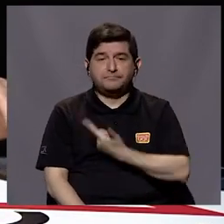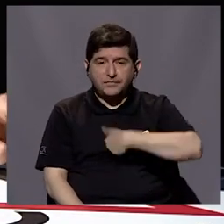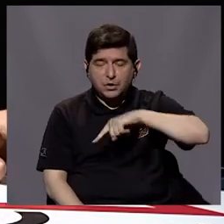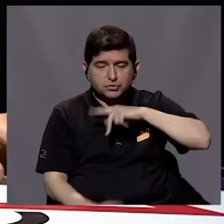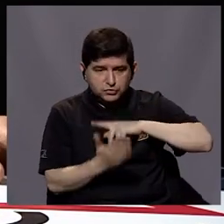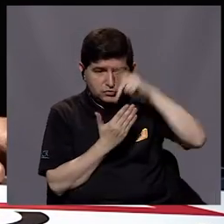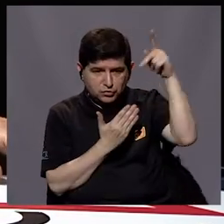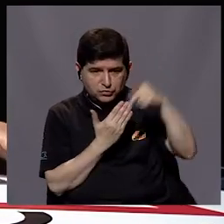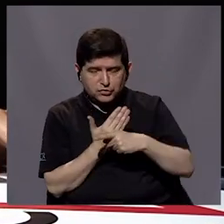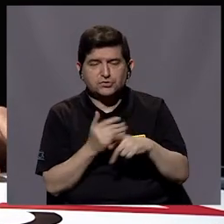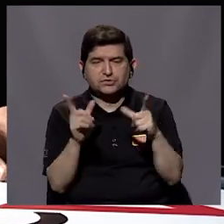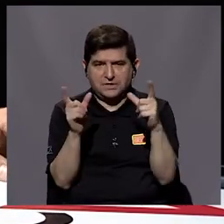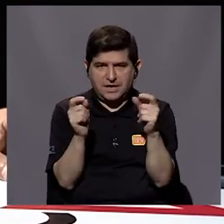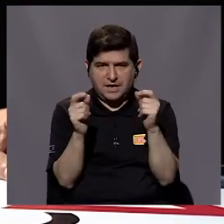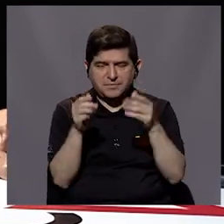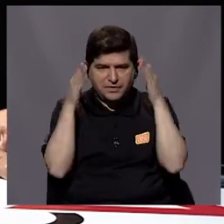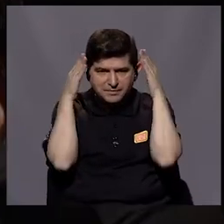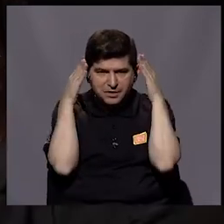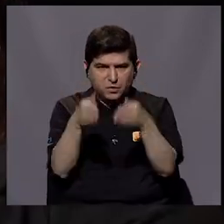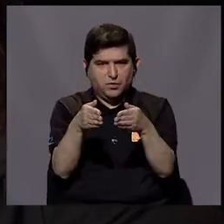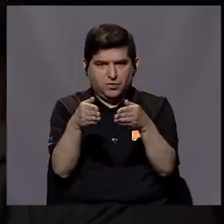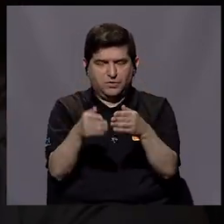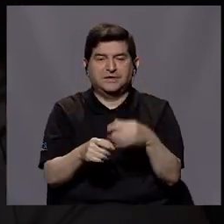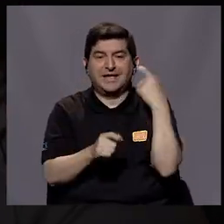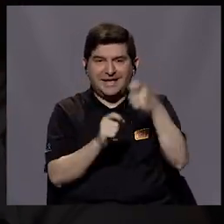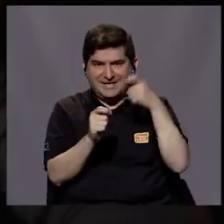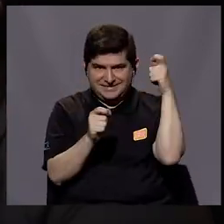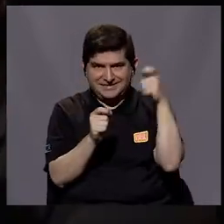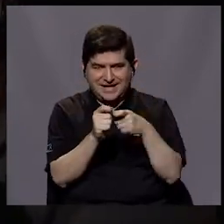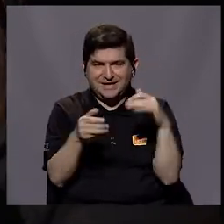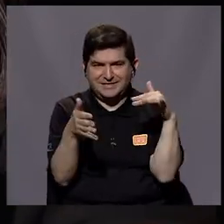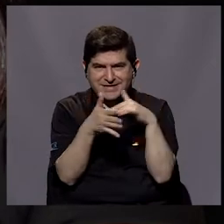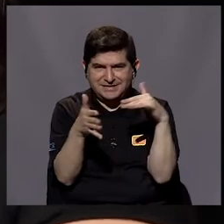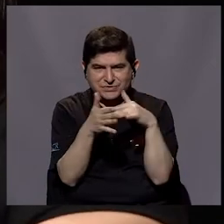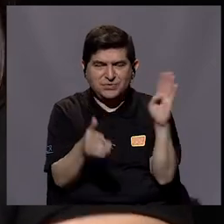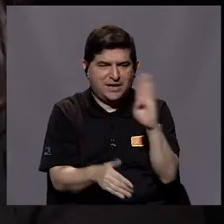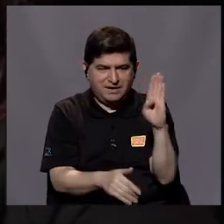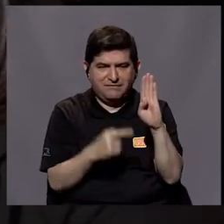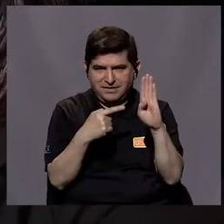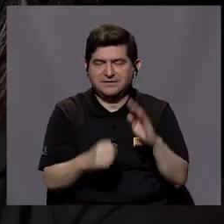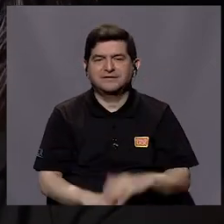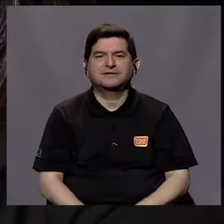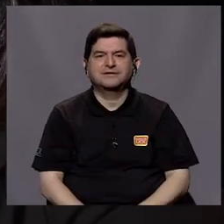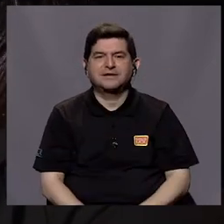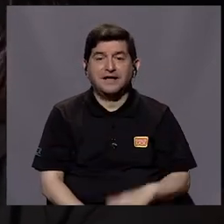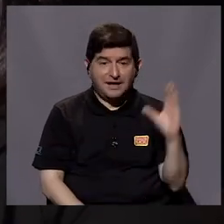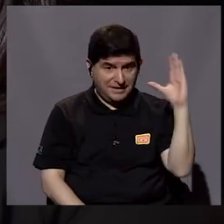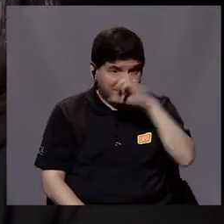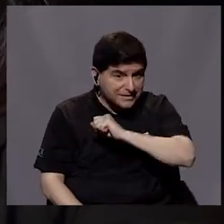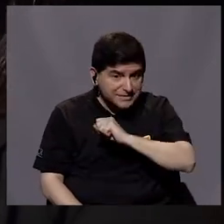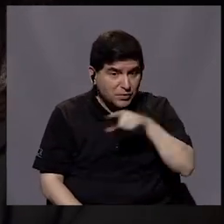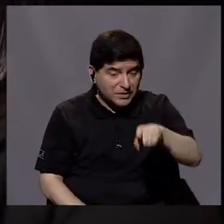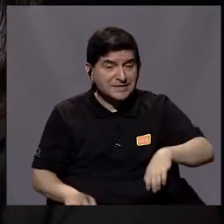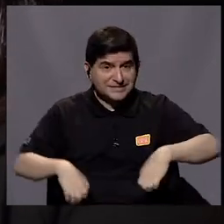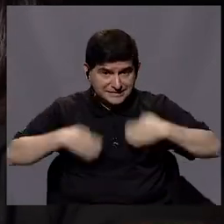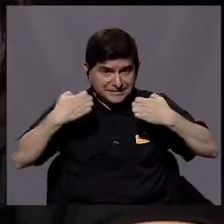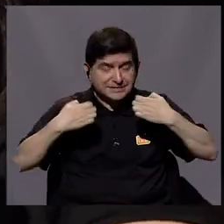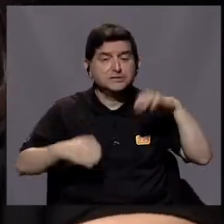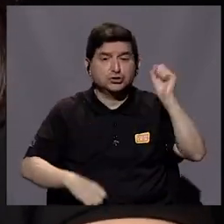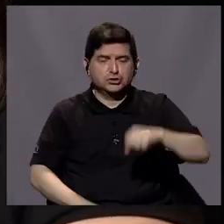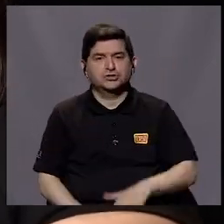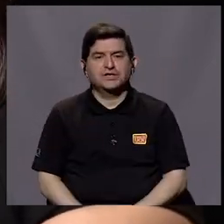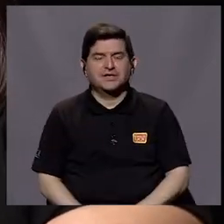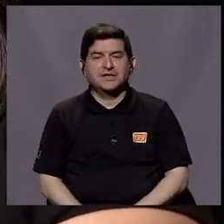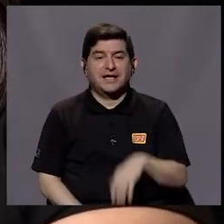De hecho nosotros en el programa de cáncer nos hemos centrado precisamente en estudiar esa bacteria. La detección propiamente. Exactamente.